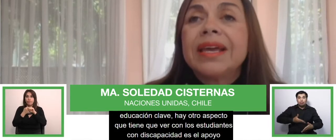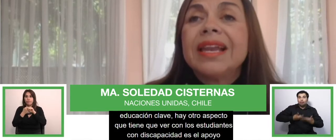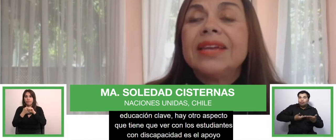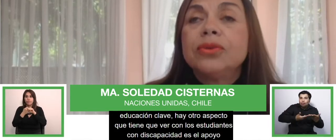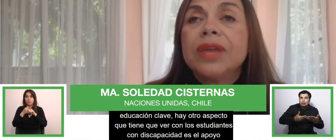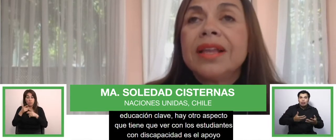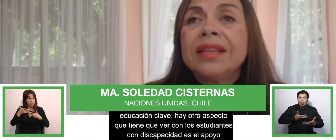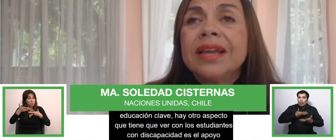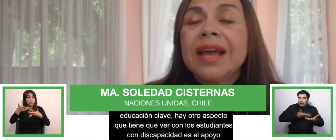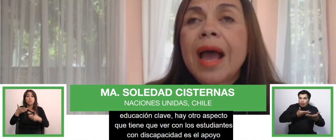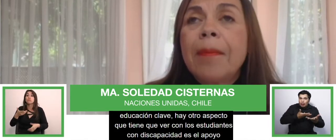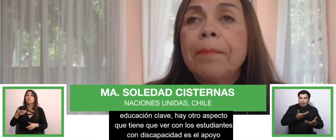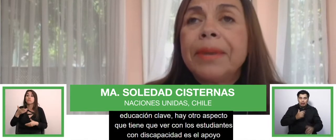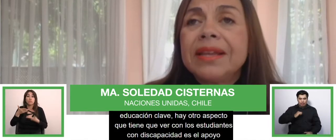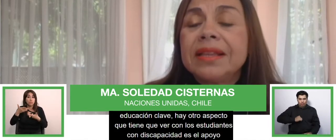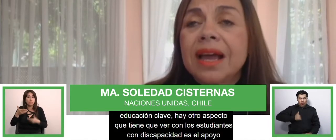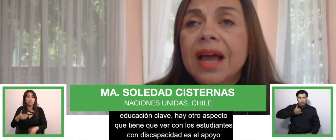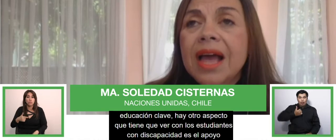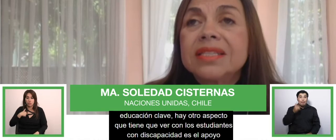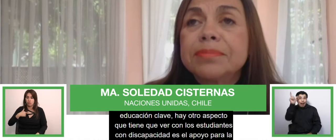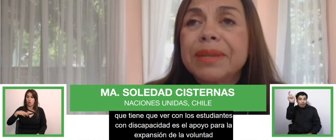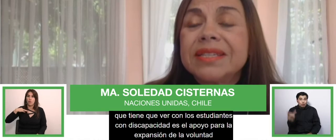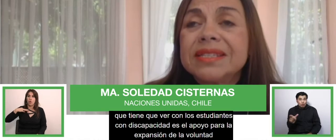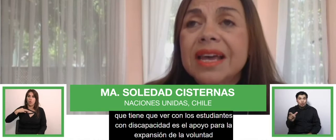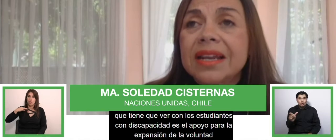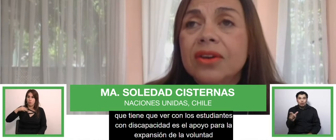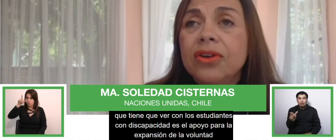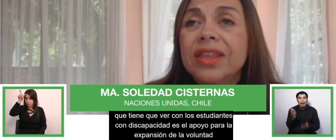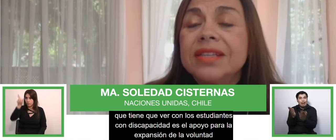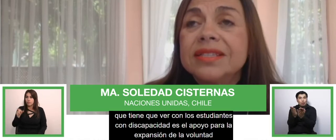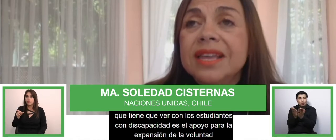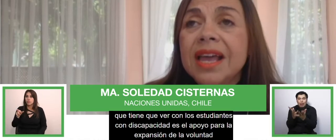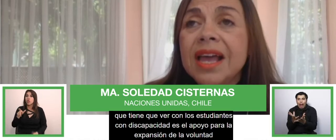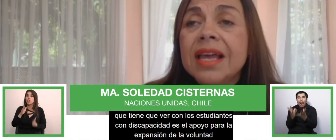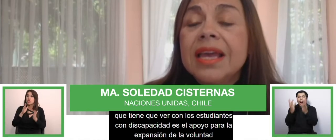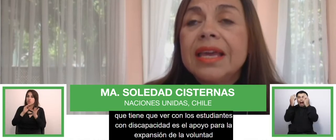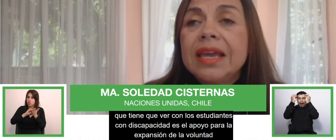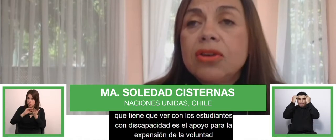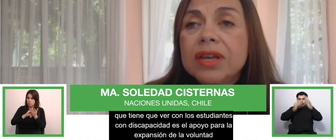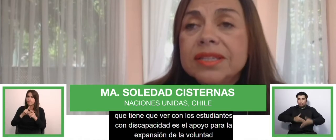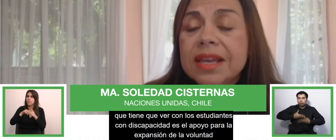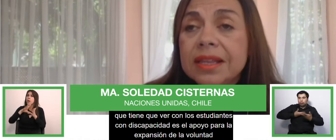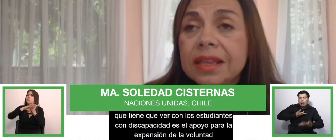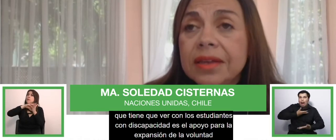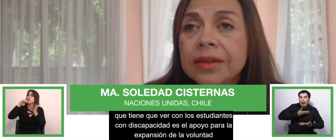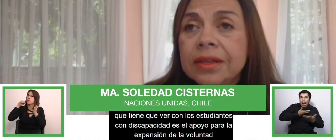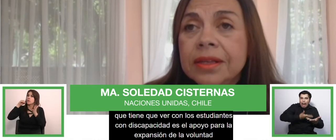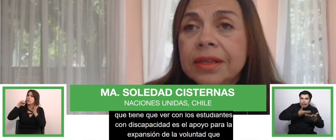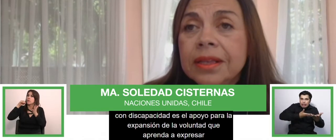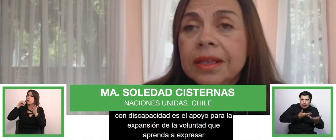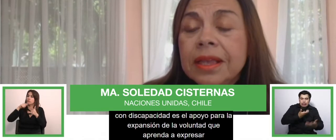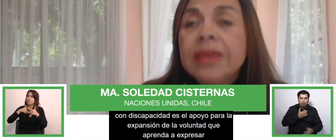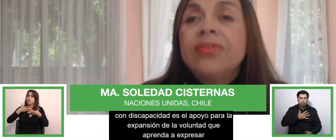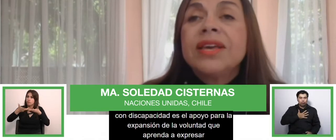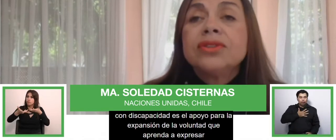Para que el estudiante aprenda a expresar lo que desea y lo que siente. Y fíjense